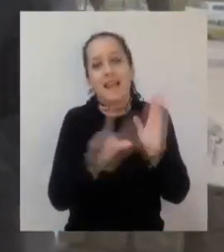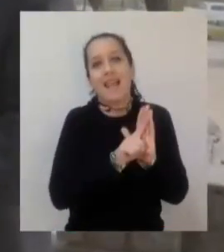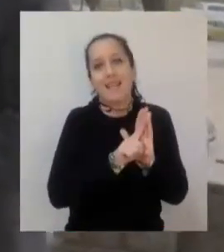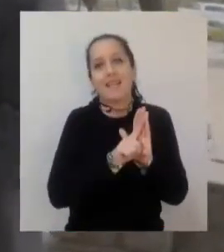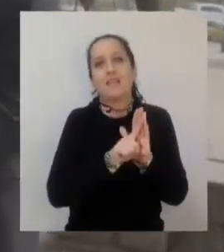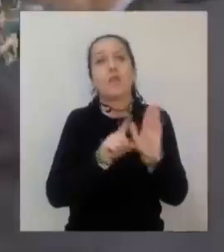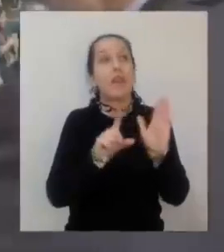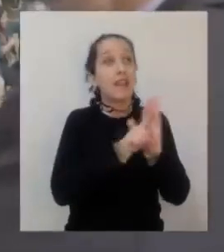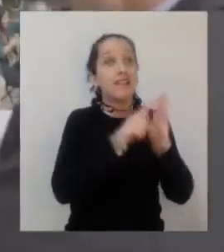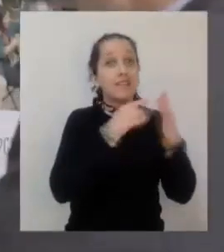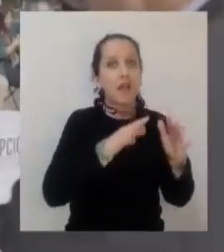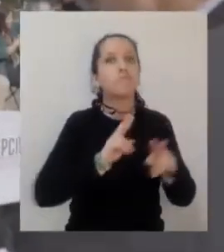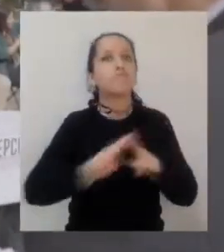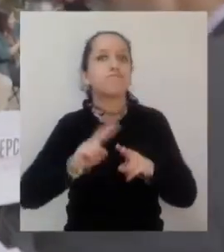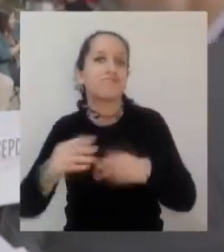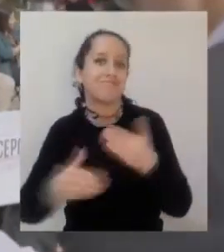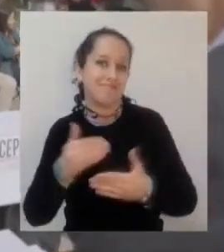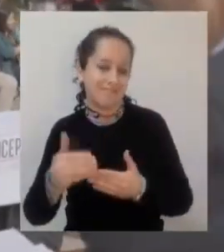ley de reciclaje.